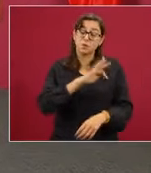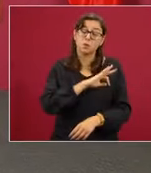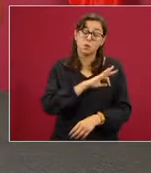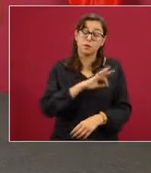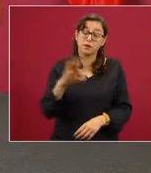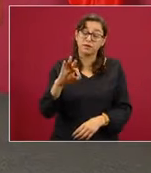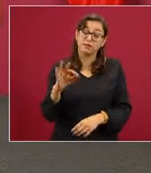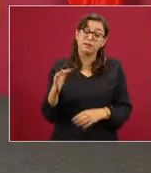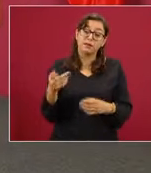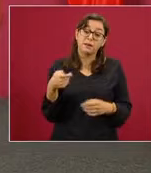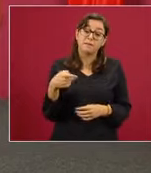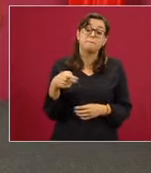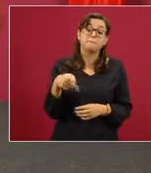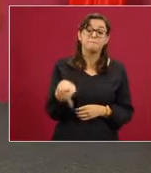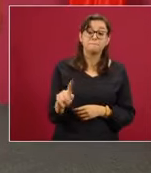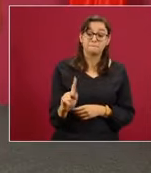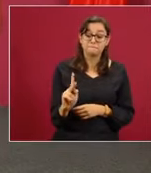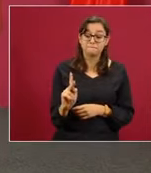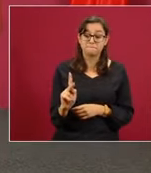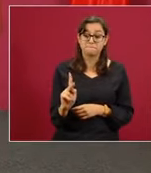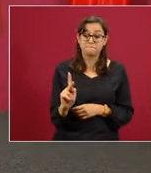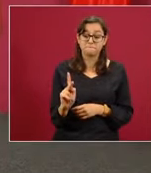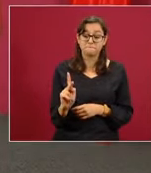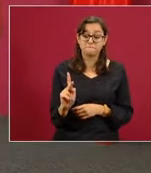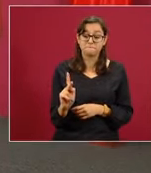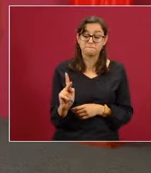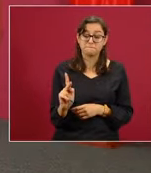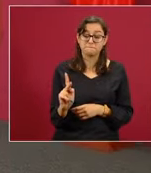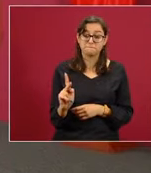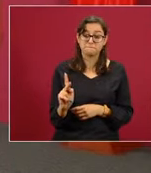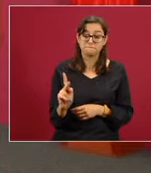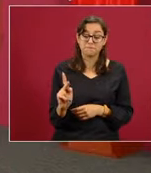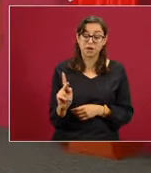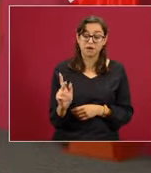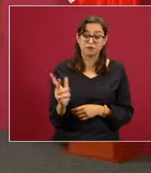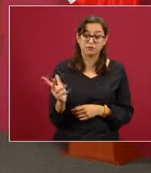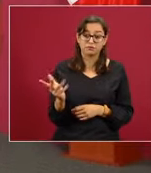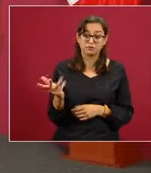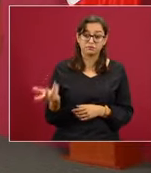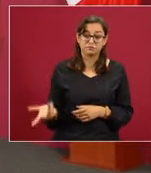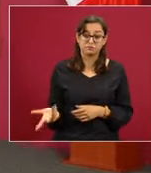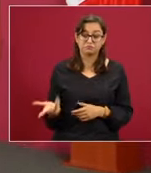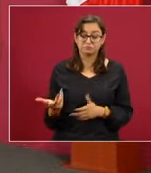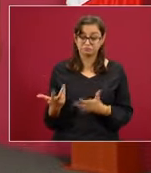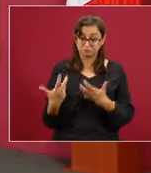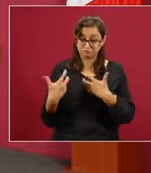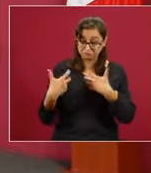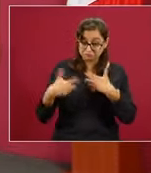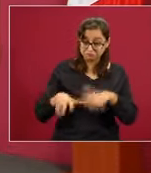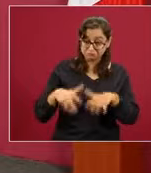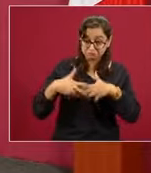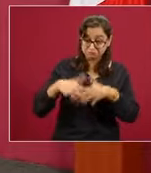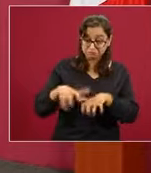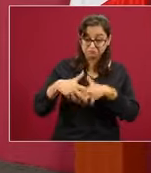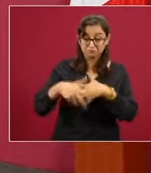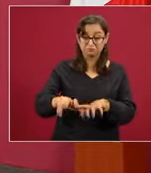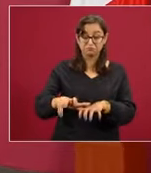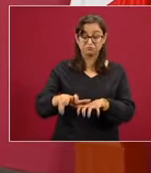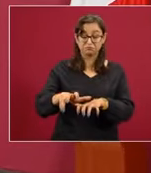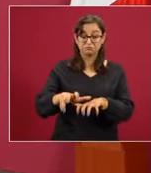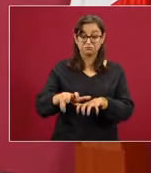no son protestas de